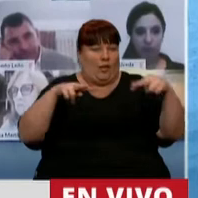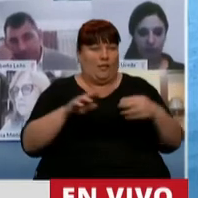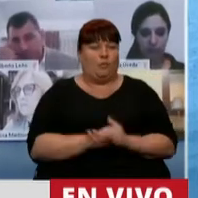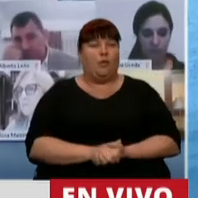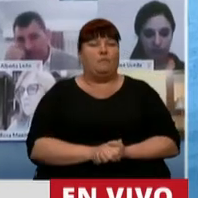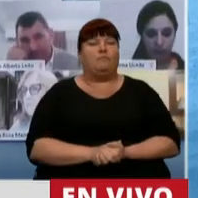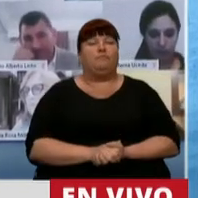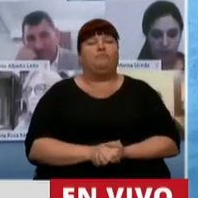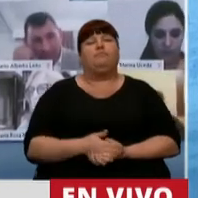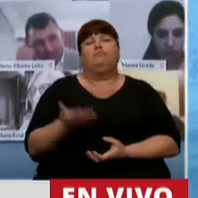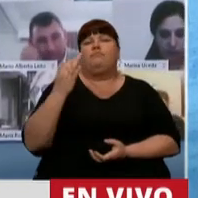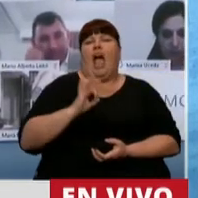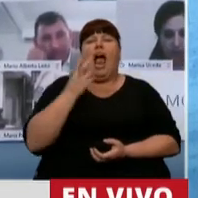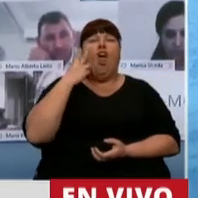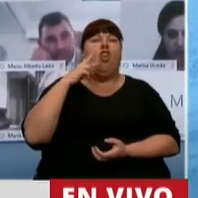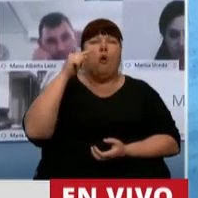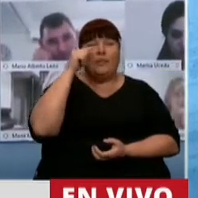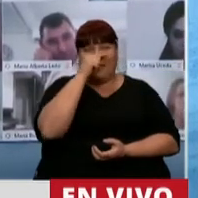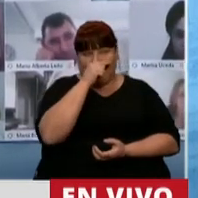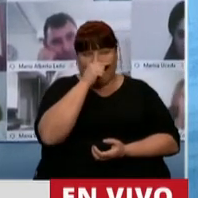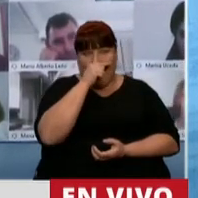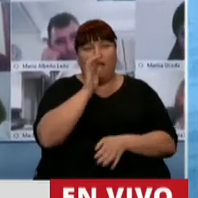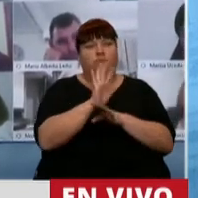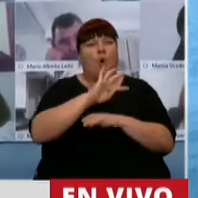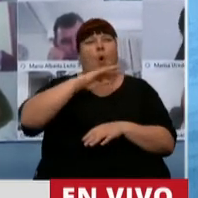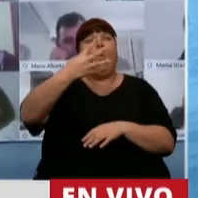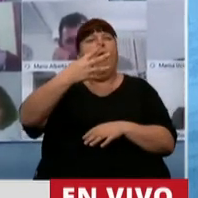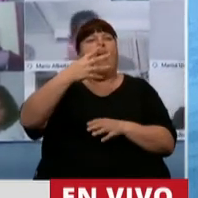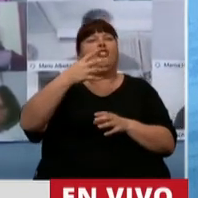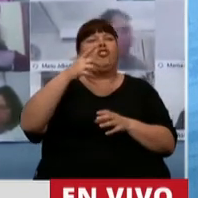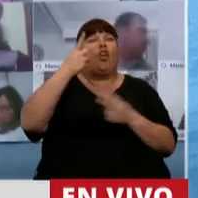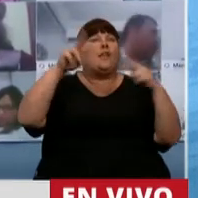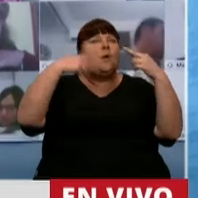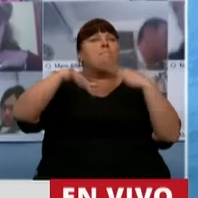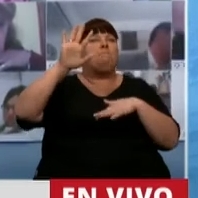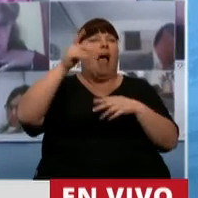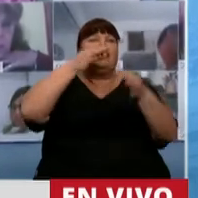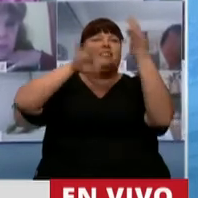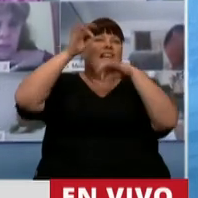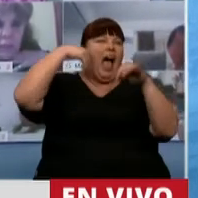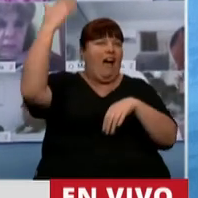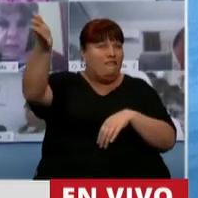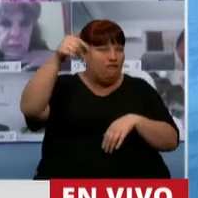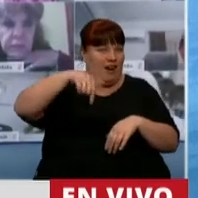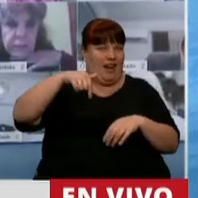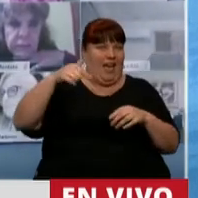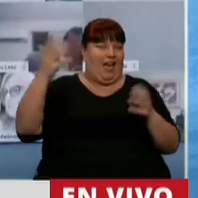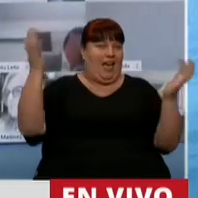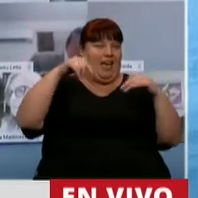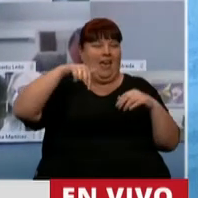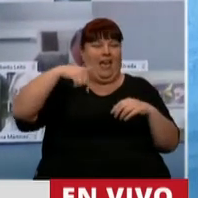Ya en el año 2007 pasó a ser el cuarto sector generador de exportaciones en nuestra